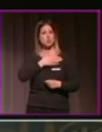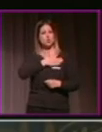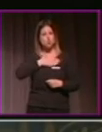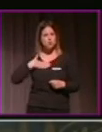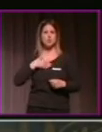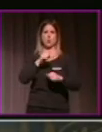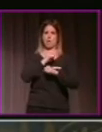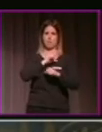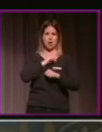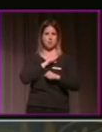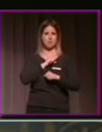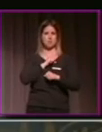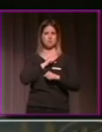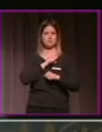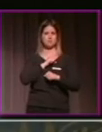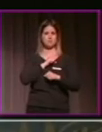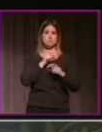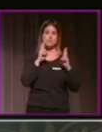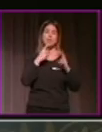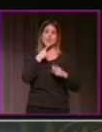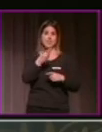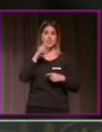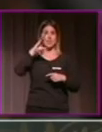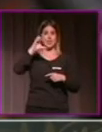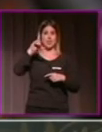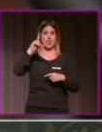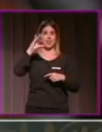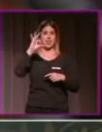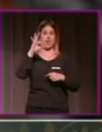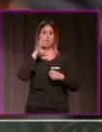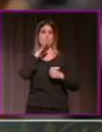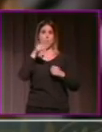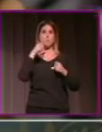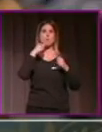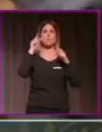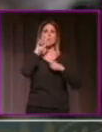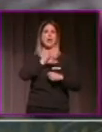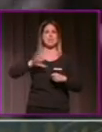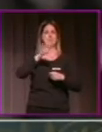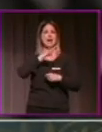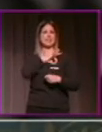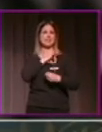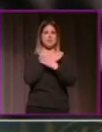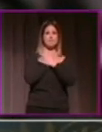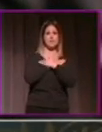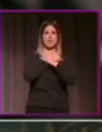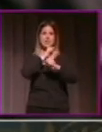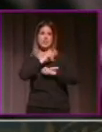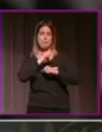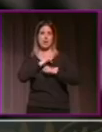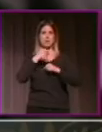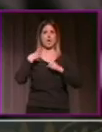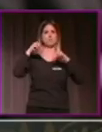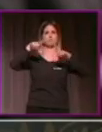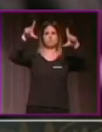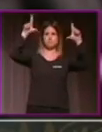sevillano y de malagueño que está ahora, pero con una serie de datos que en otros pregones no se han dado. Además, te he